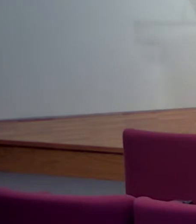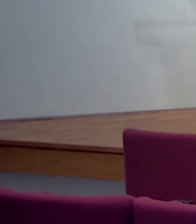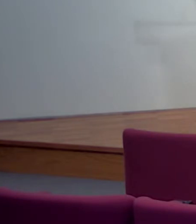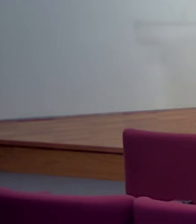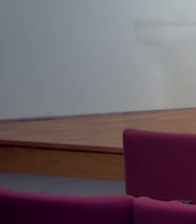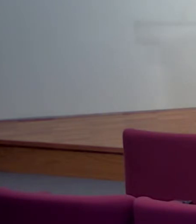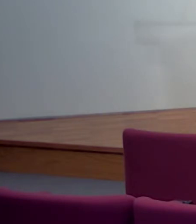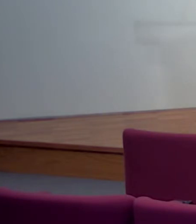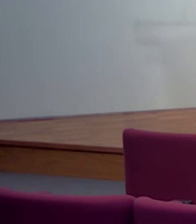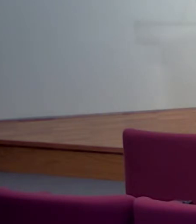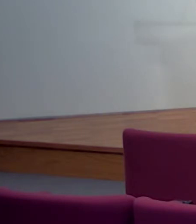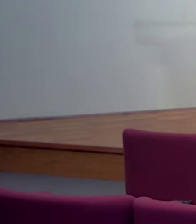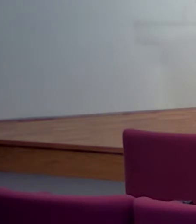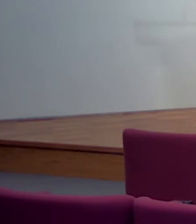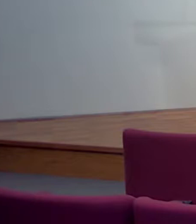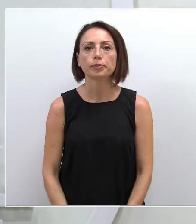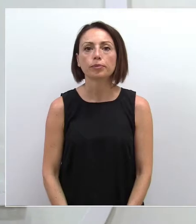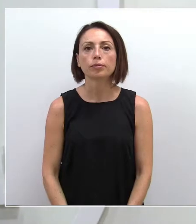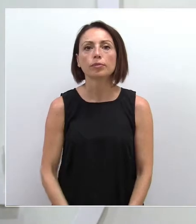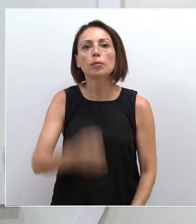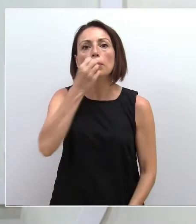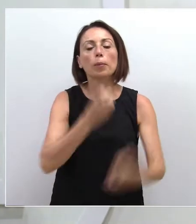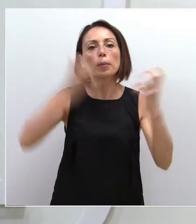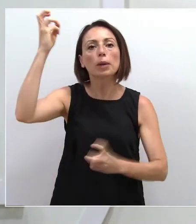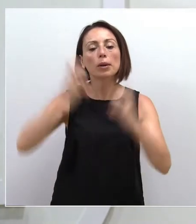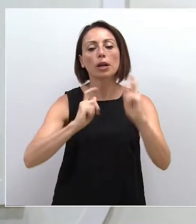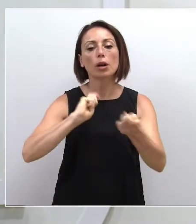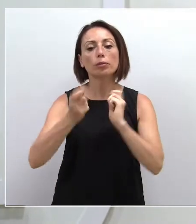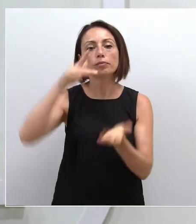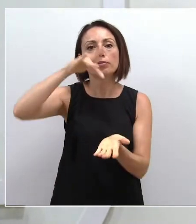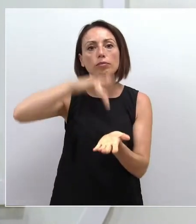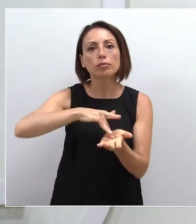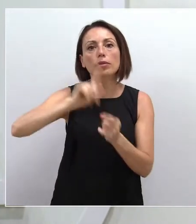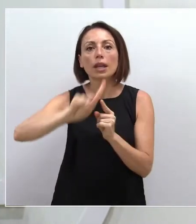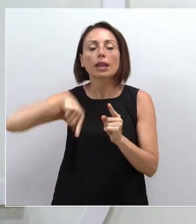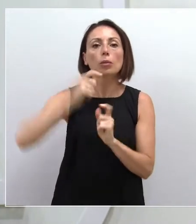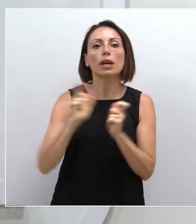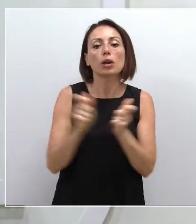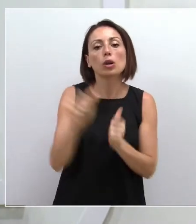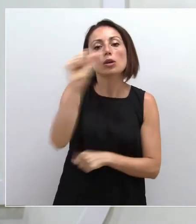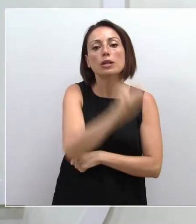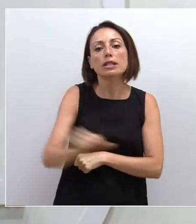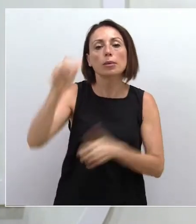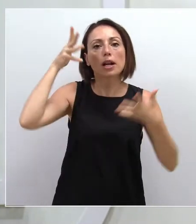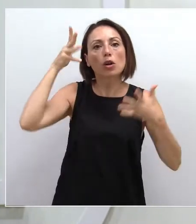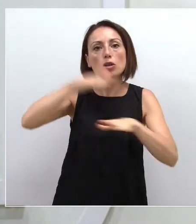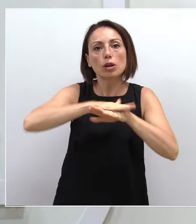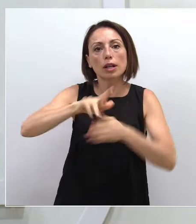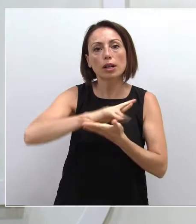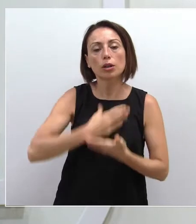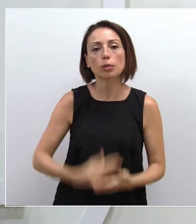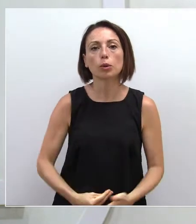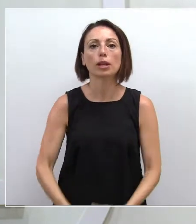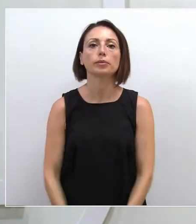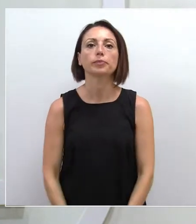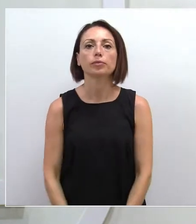Buenos días y bienvenidos a esta rueda de prensa posterior a la reunión semanal del Consejo de Gobierno de la región de Murcia.